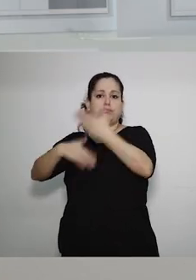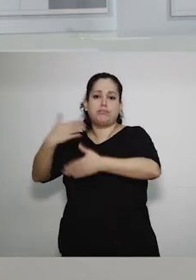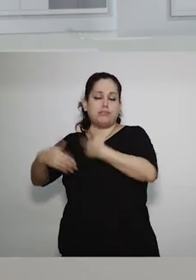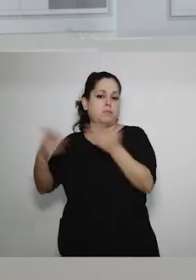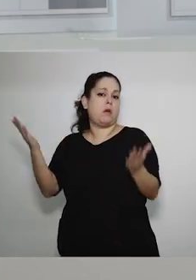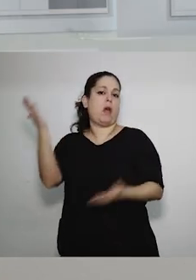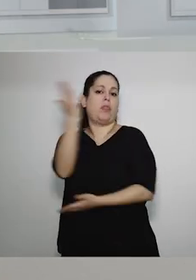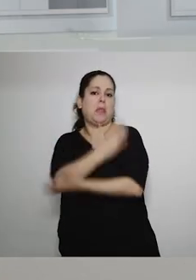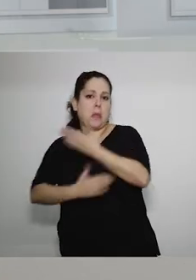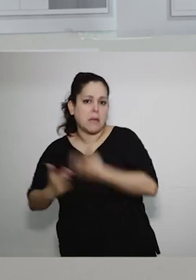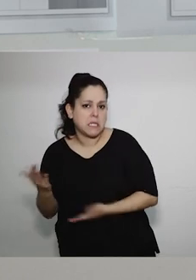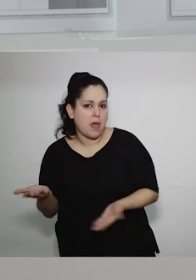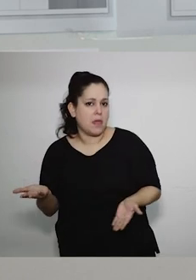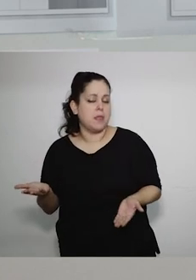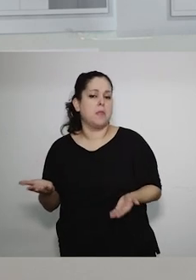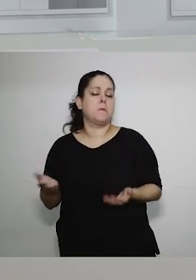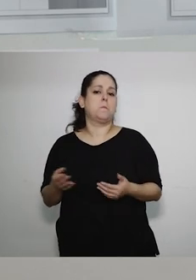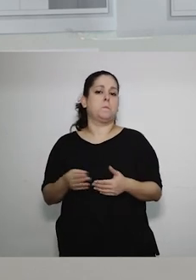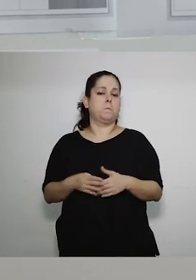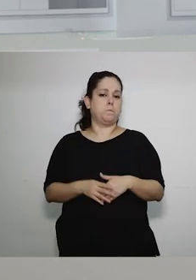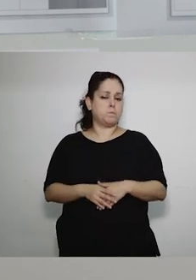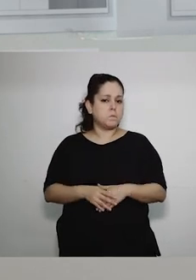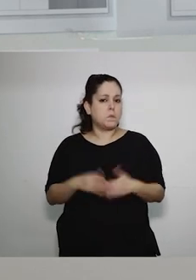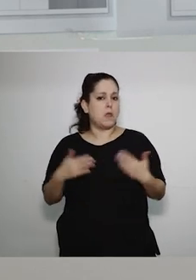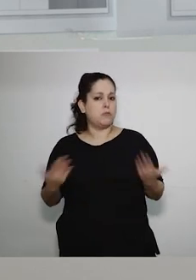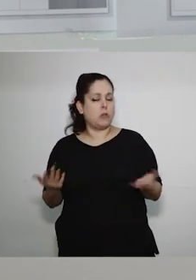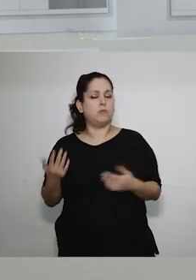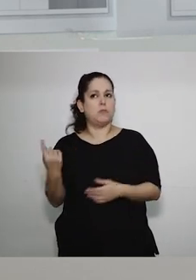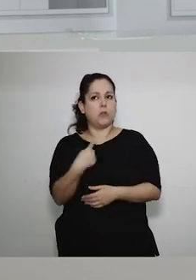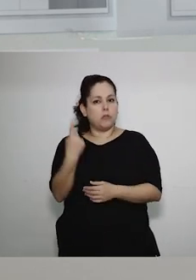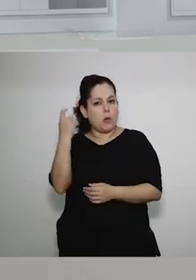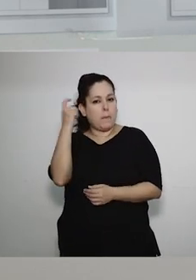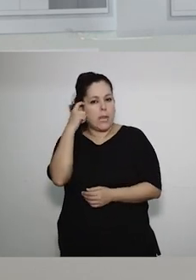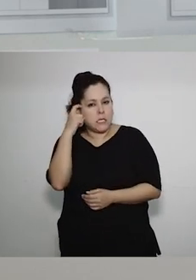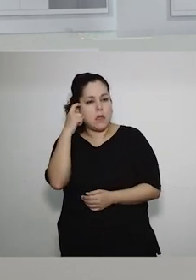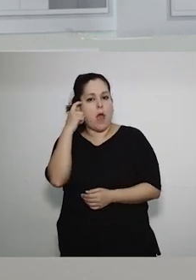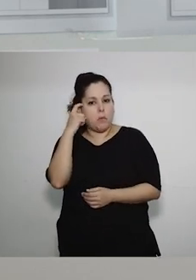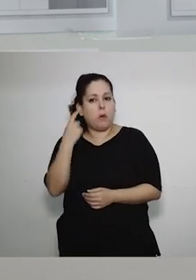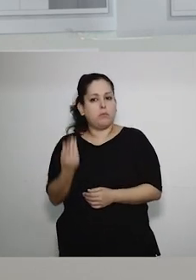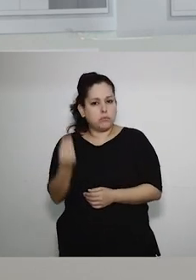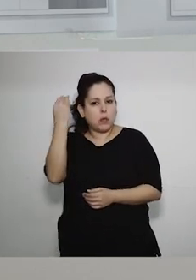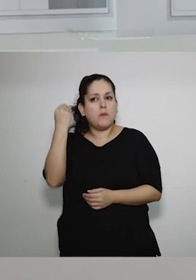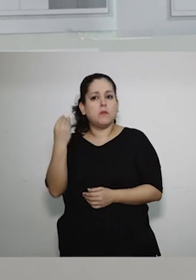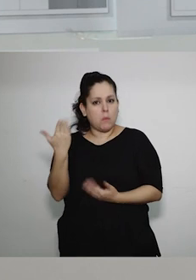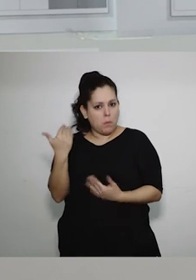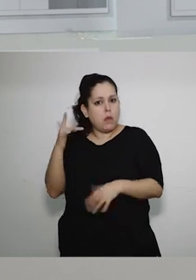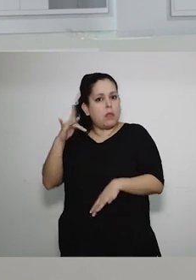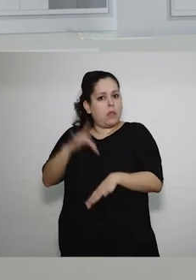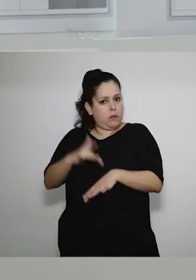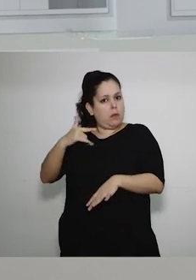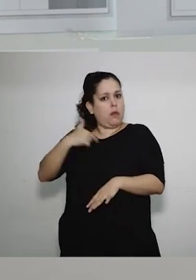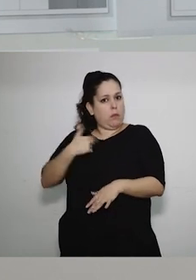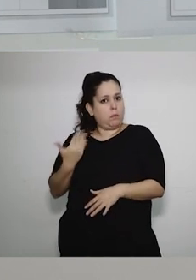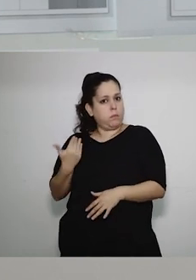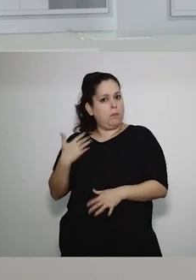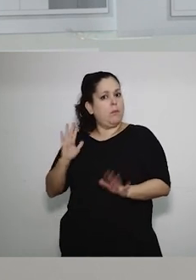una secuela, luego una discapacidad. Entonces cuando nosotros pensamos que a nosotros nos puede pasar eso,